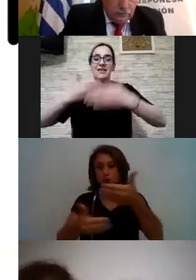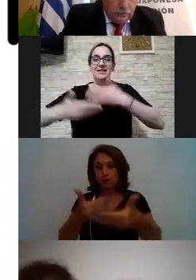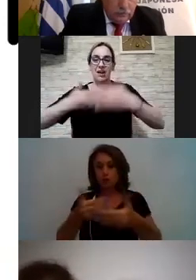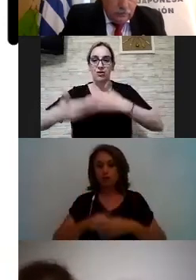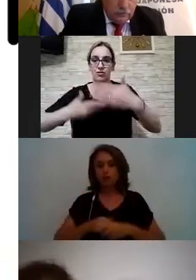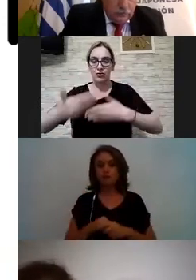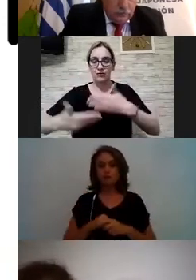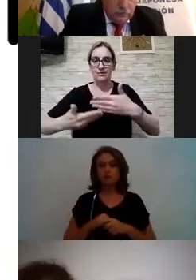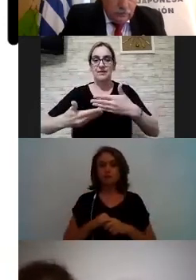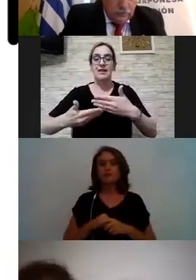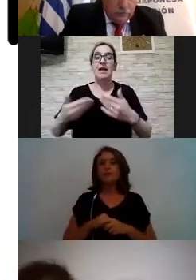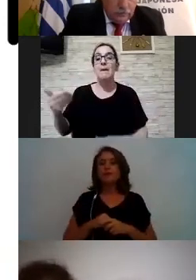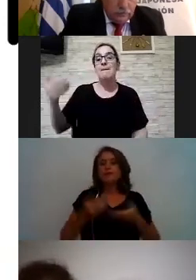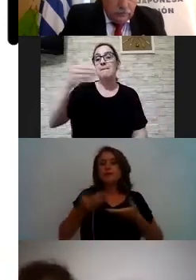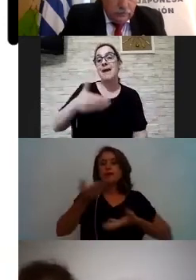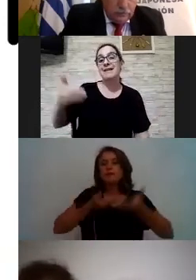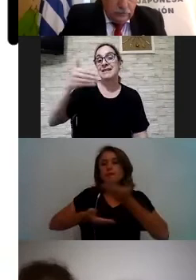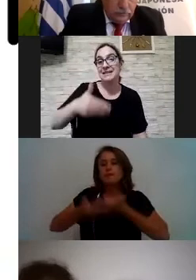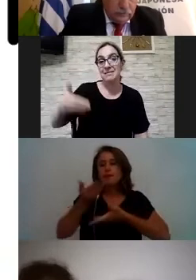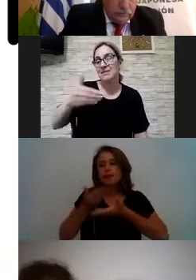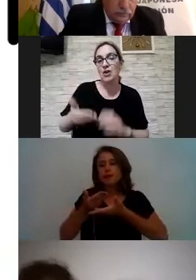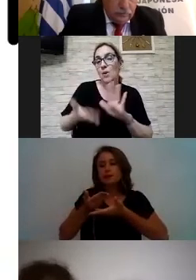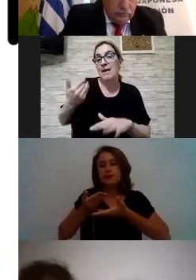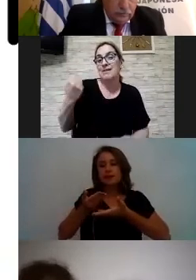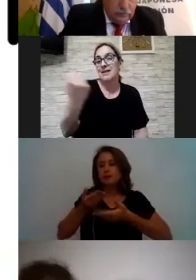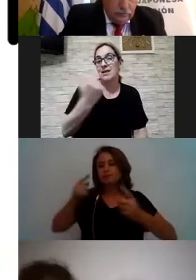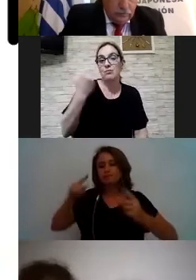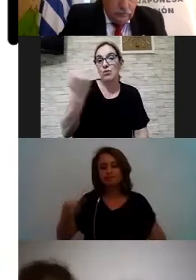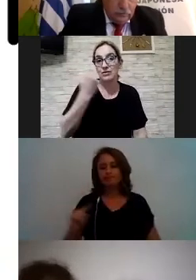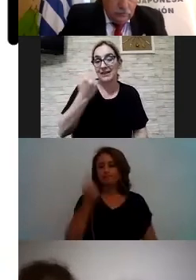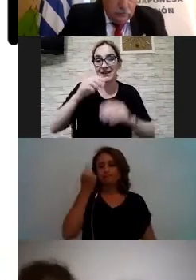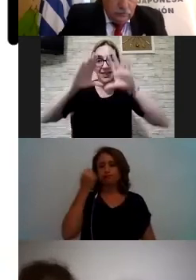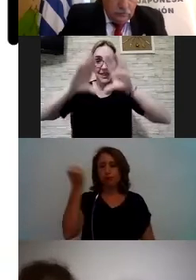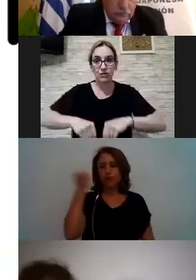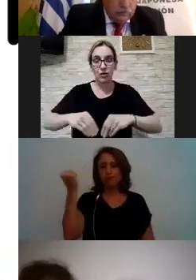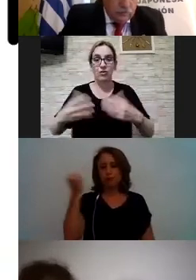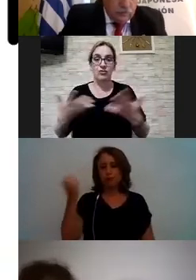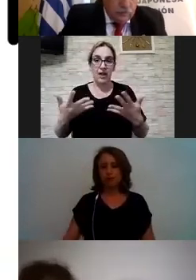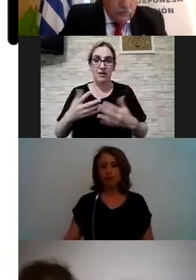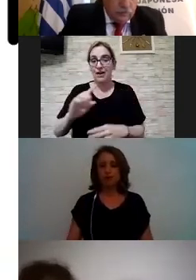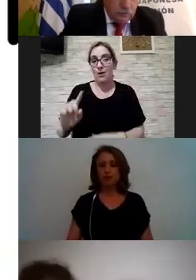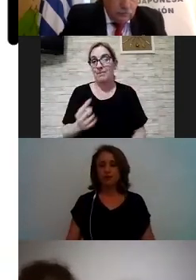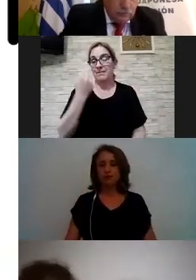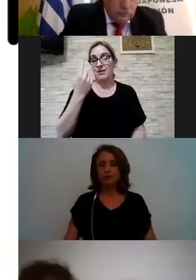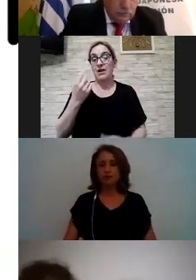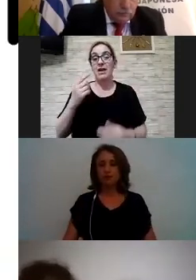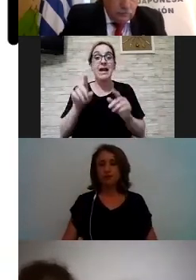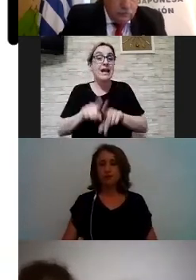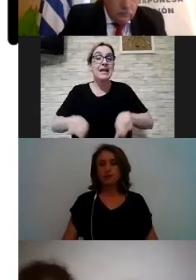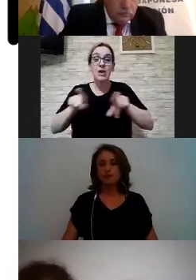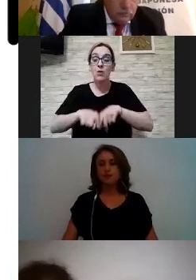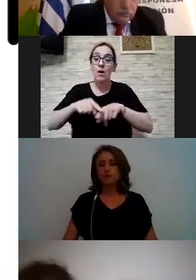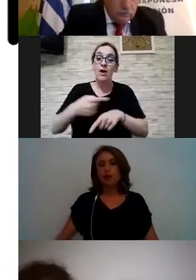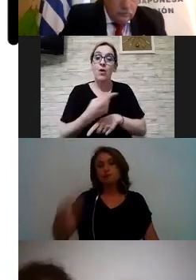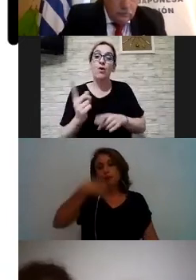Y la participación es una de las claves de todo este tipo de internacionales. Y al igual que muchas otras cosas que hacen en la